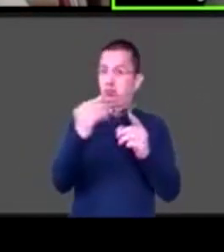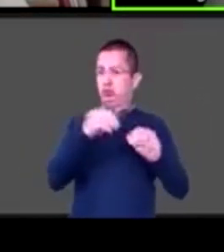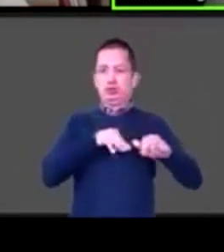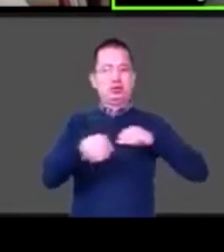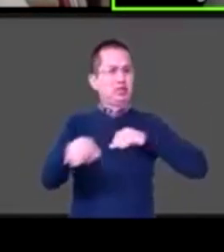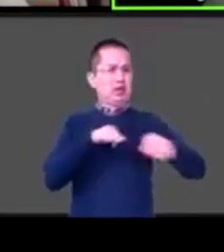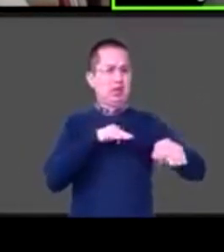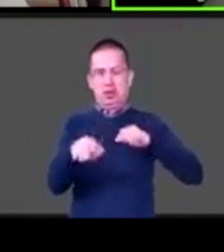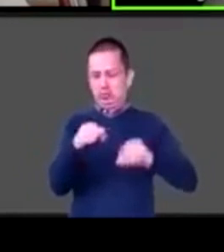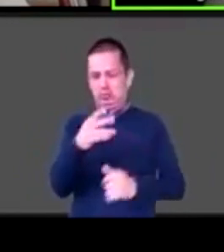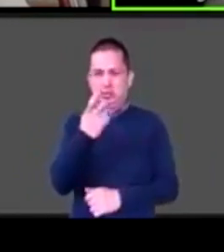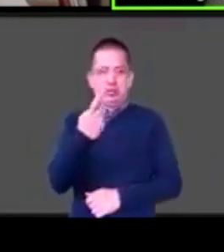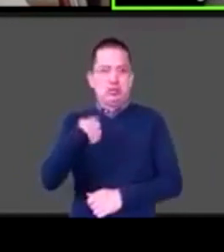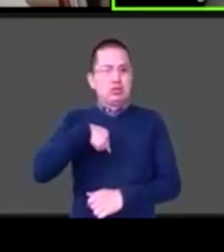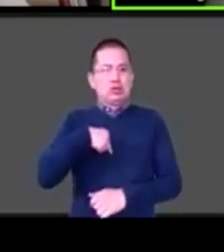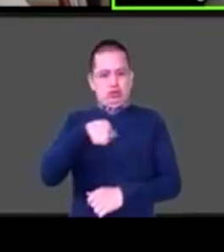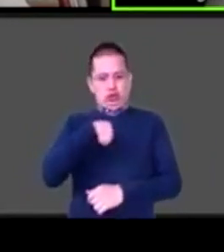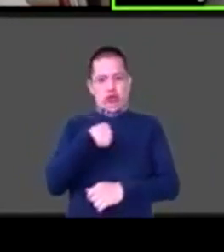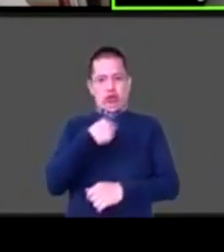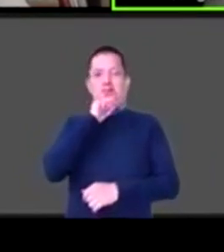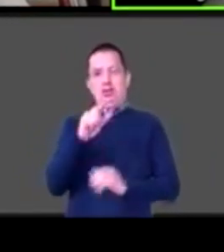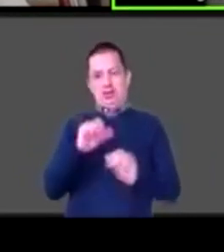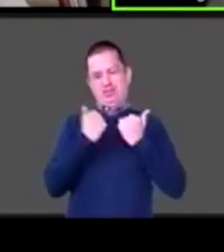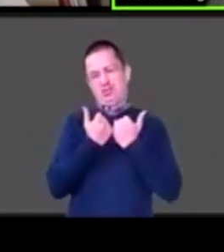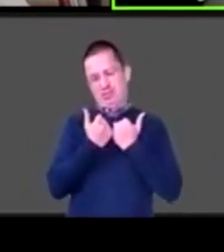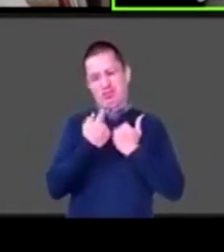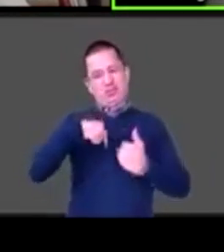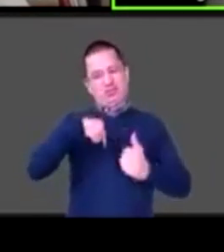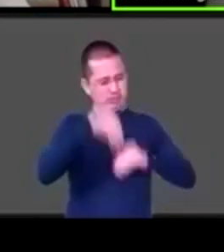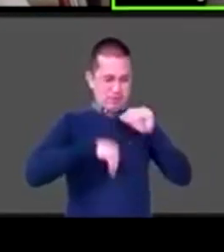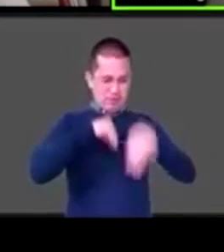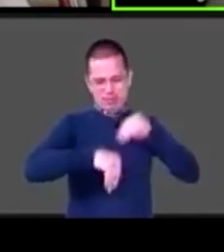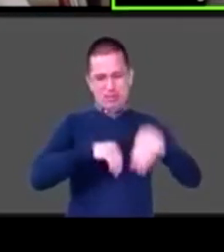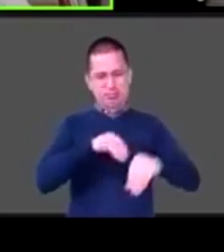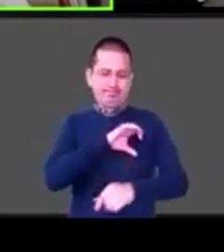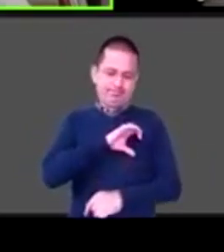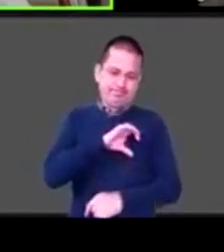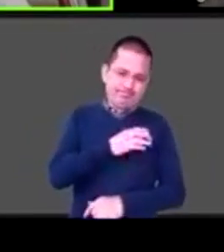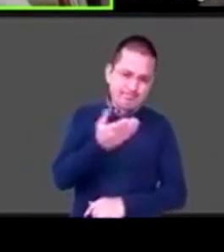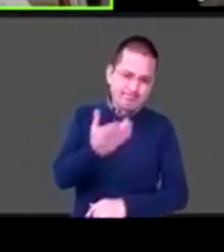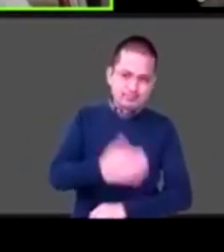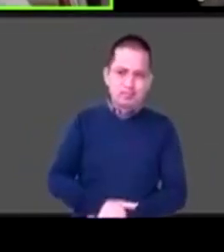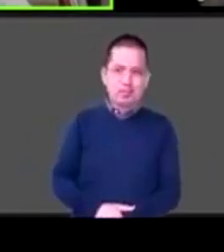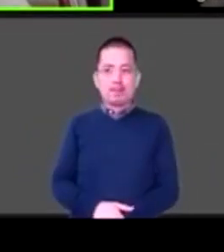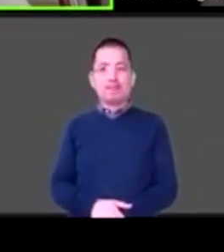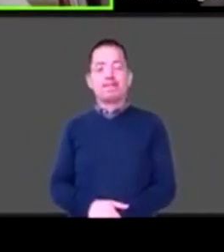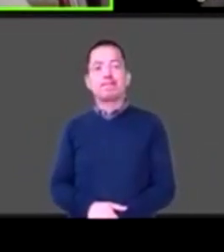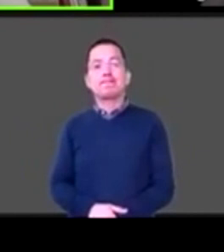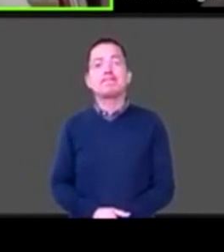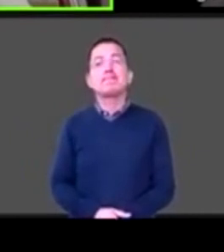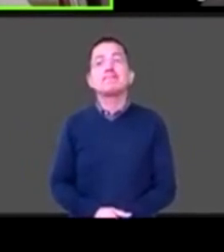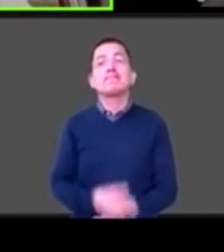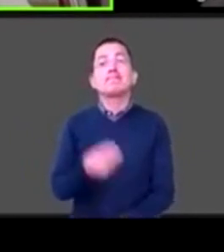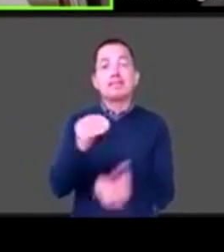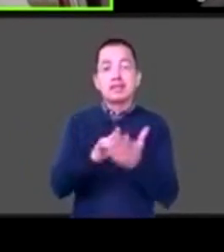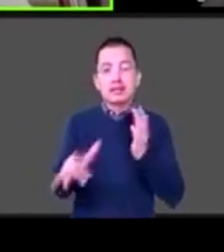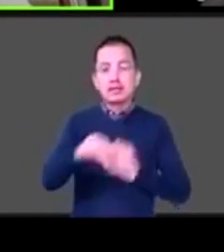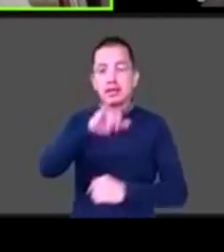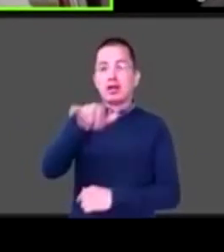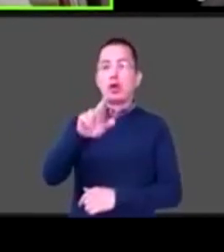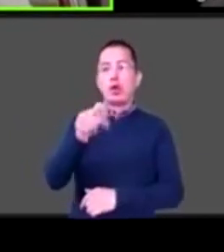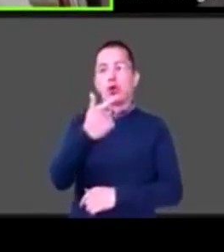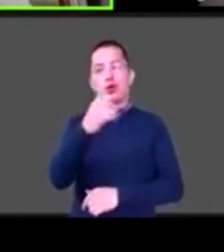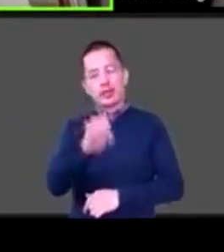con mucho cariño desde yo también así que pues entre bueno muchísimas gracias a Jorge Font